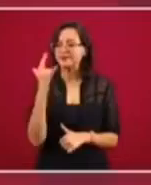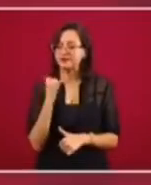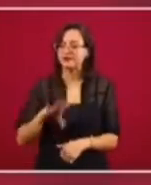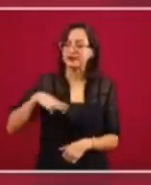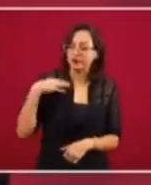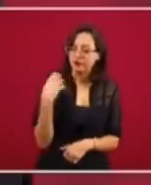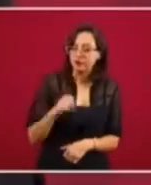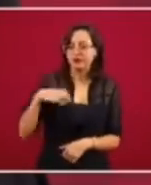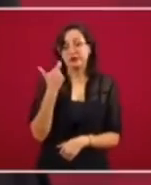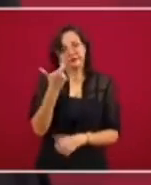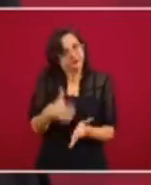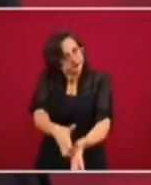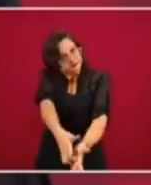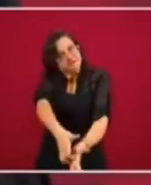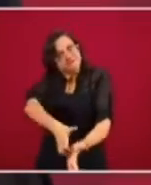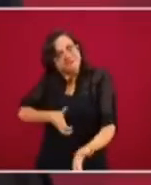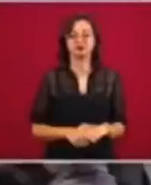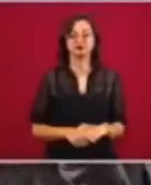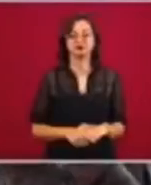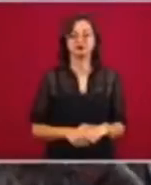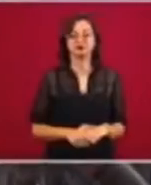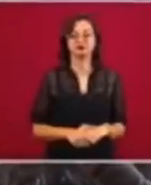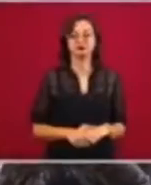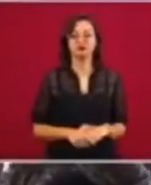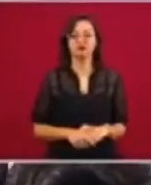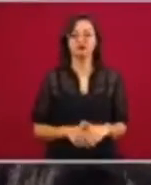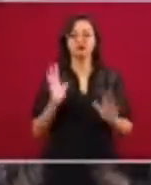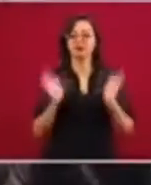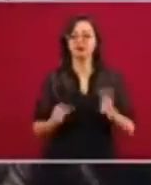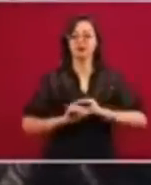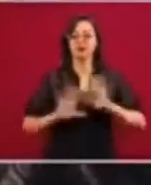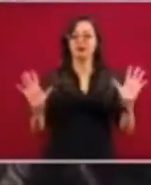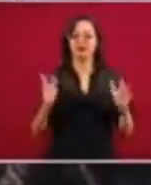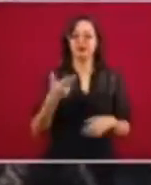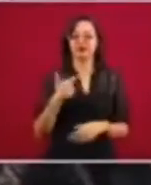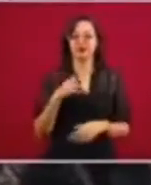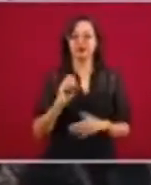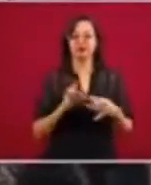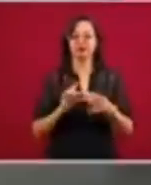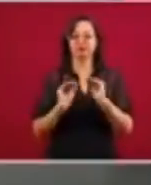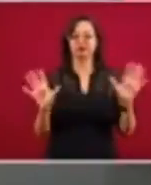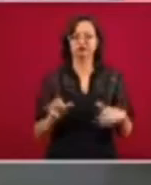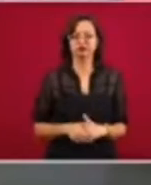de austeridad republicana. Bueno, ya se aclaró, ya Hugo lo aclaró.